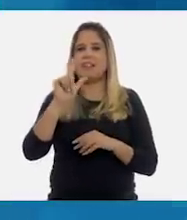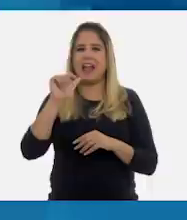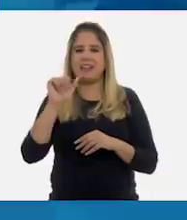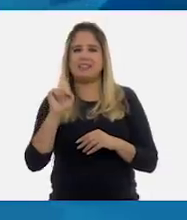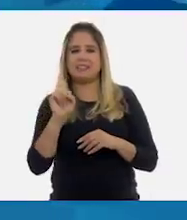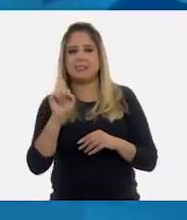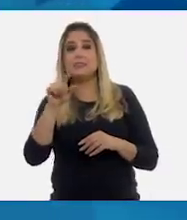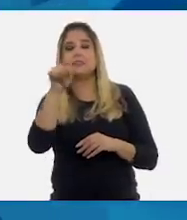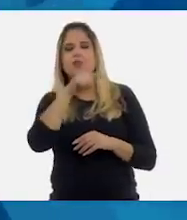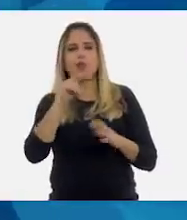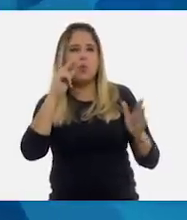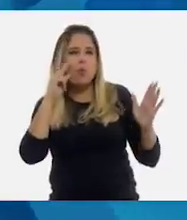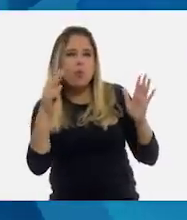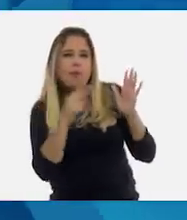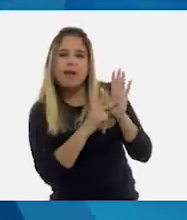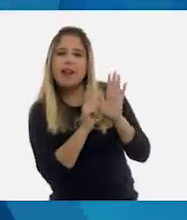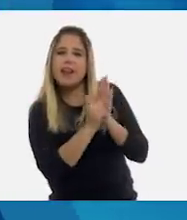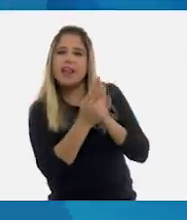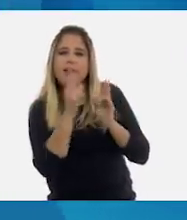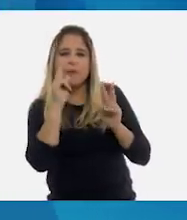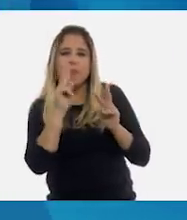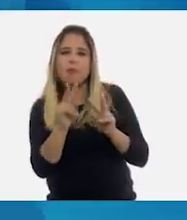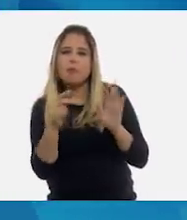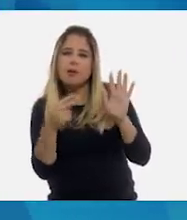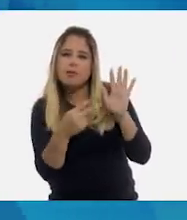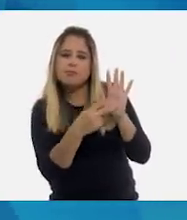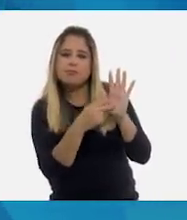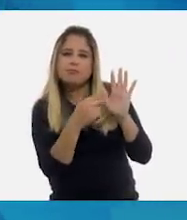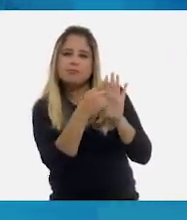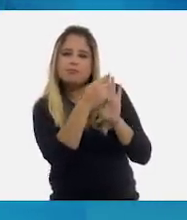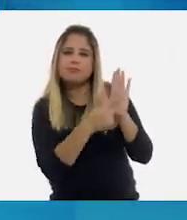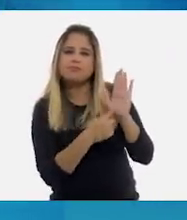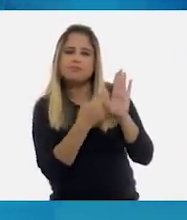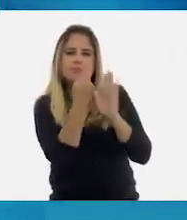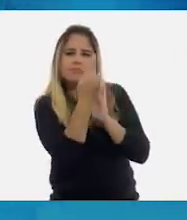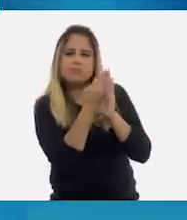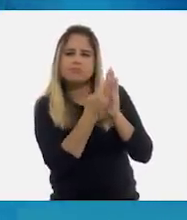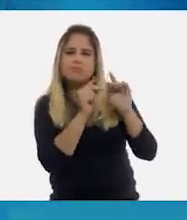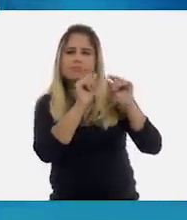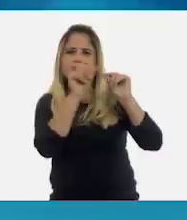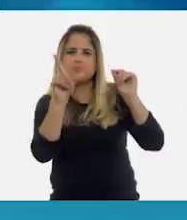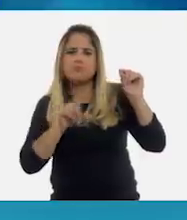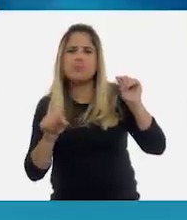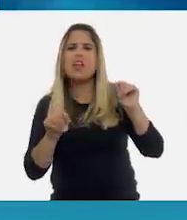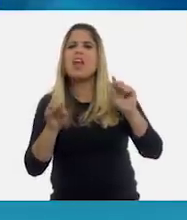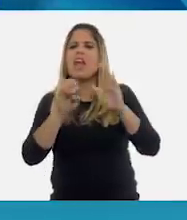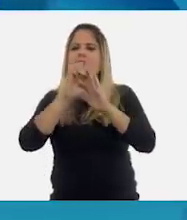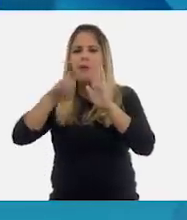podremos ver en nuestro Atlas ejemplos de cómo destaca